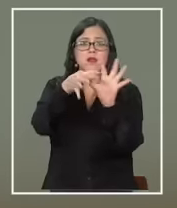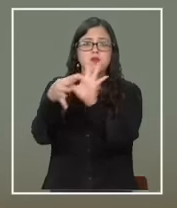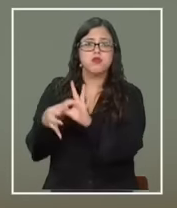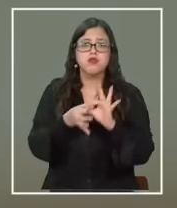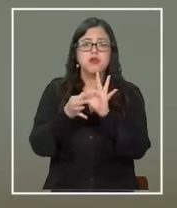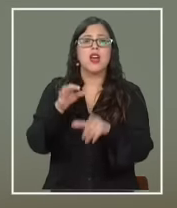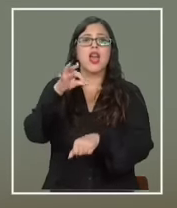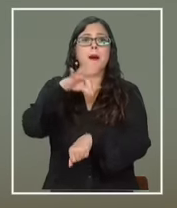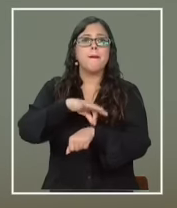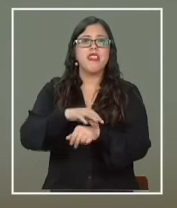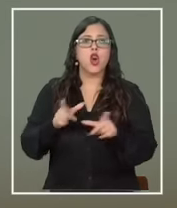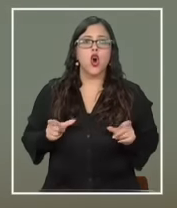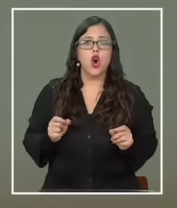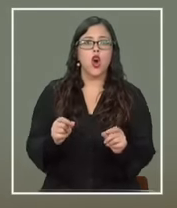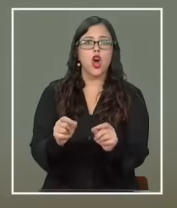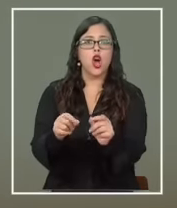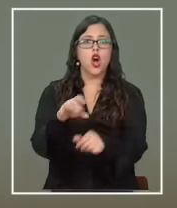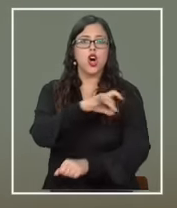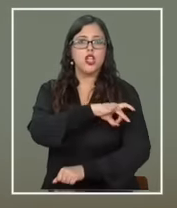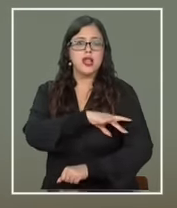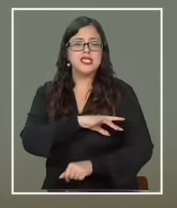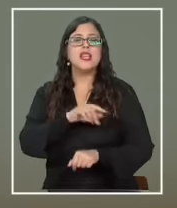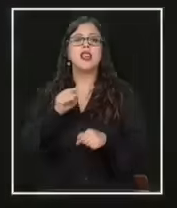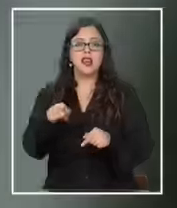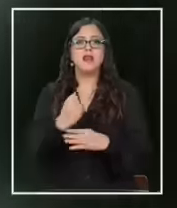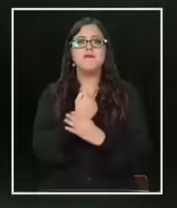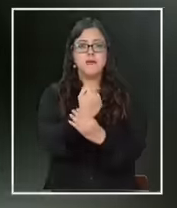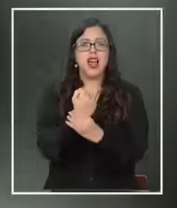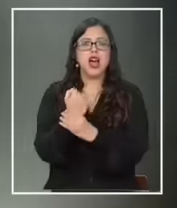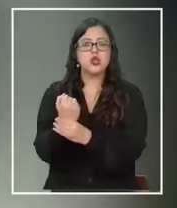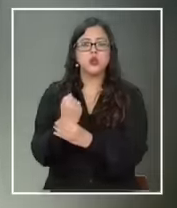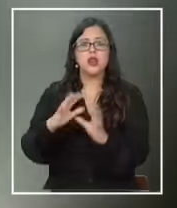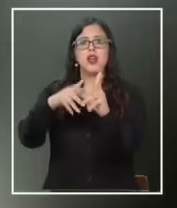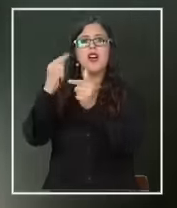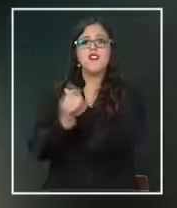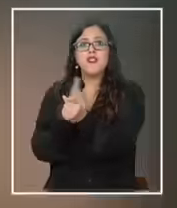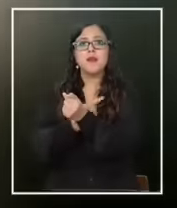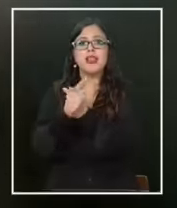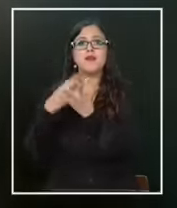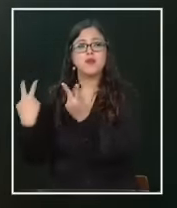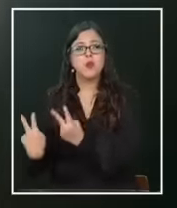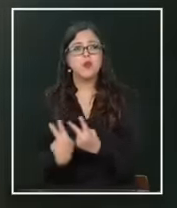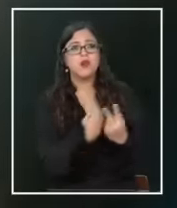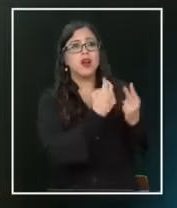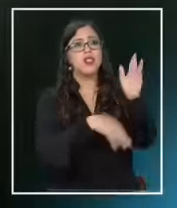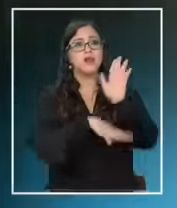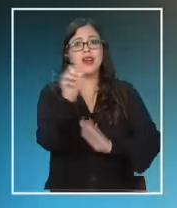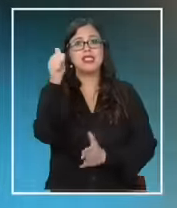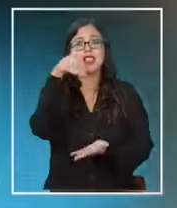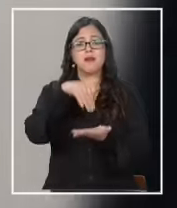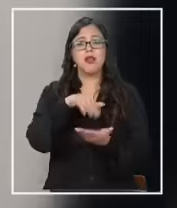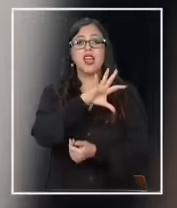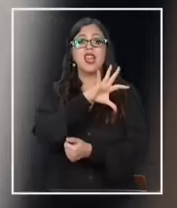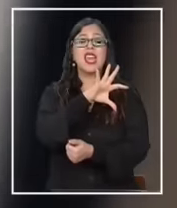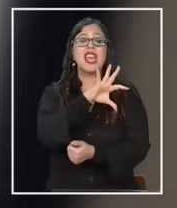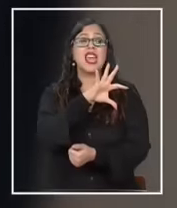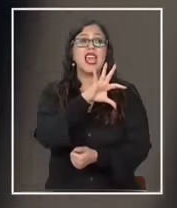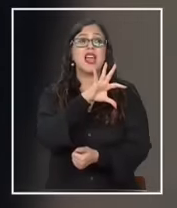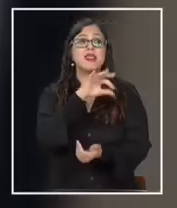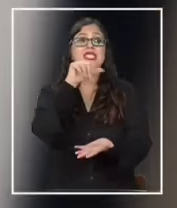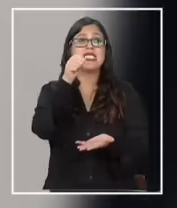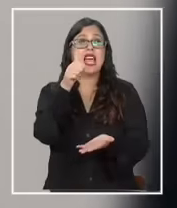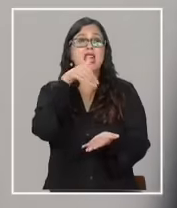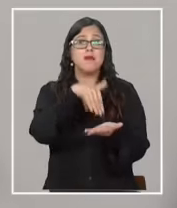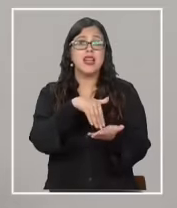los oncólogos de Chile hacerlo todo así para colaborar familias que emprenden un viaje de más de 6.000 kilómetros en búsqueda de un